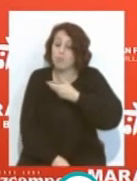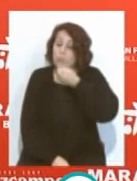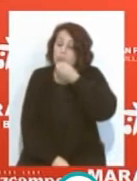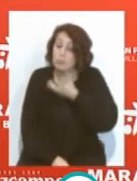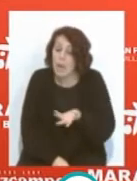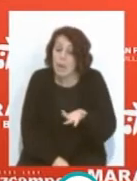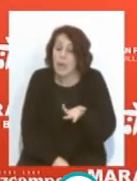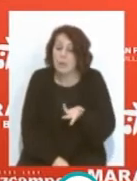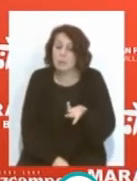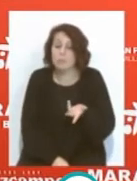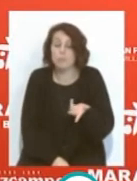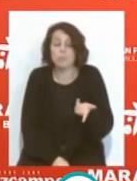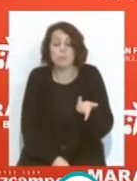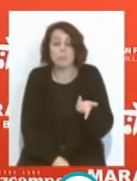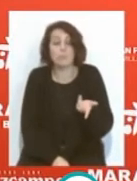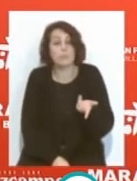bueno me he visto